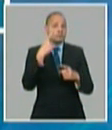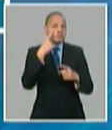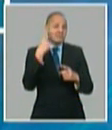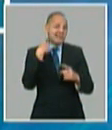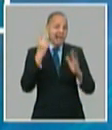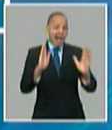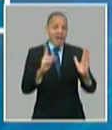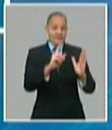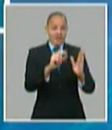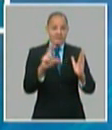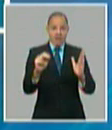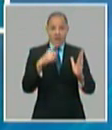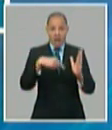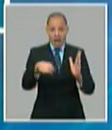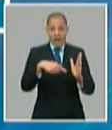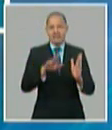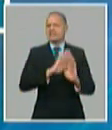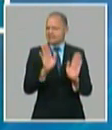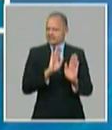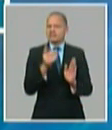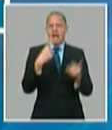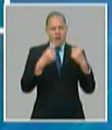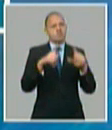2020 o se han concluido